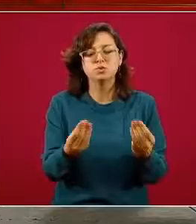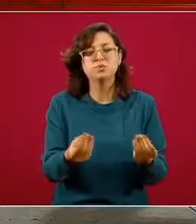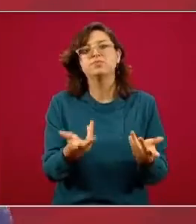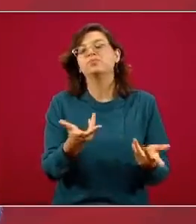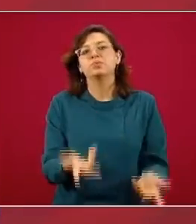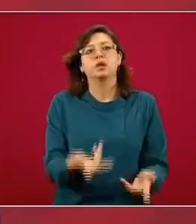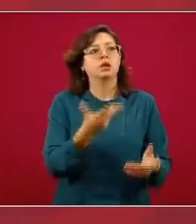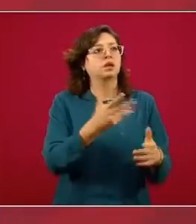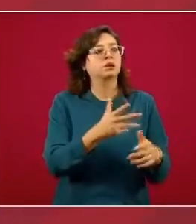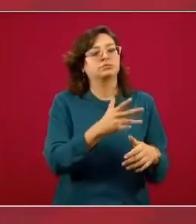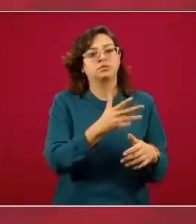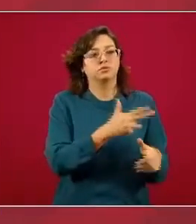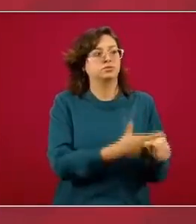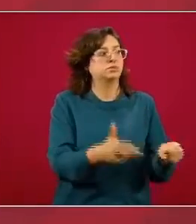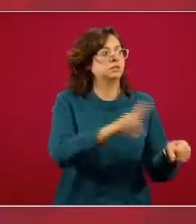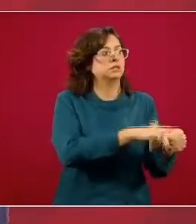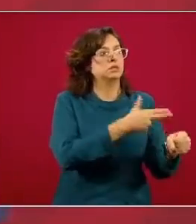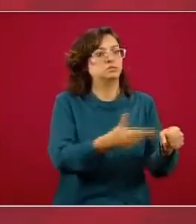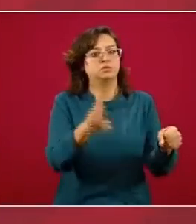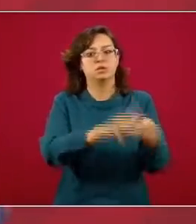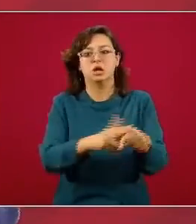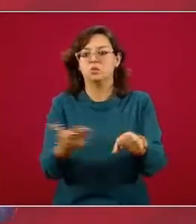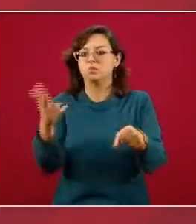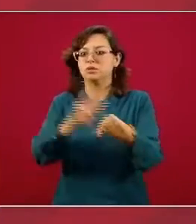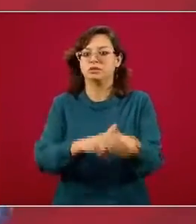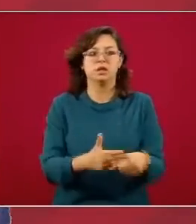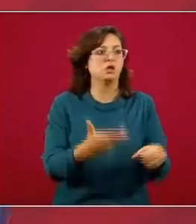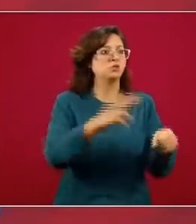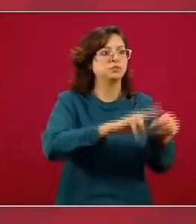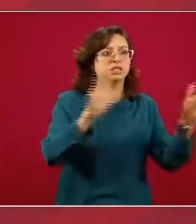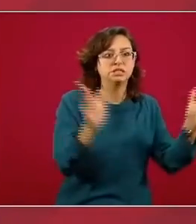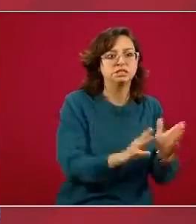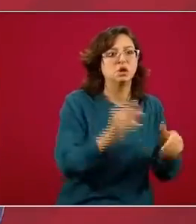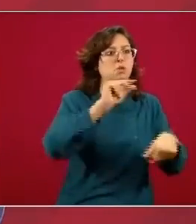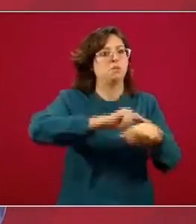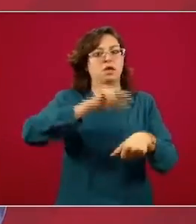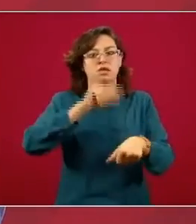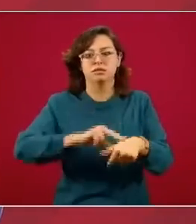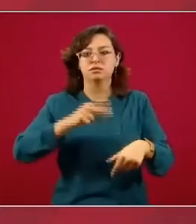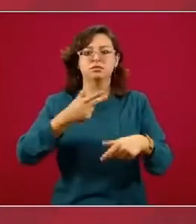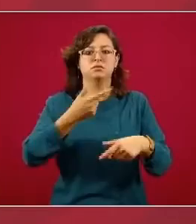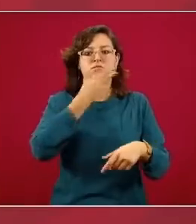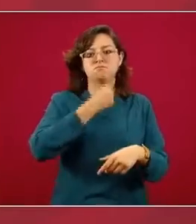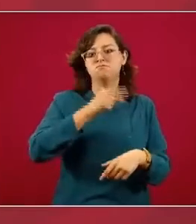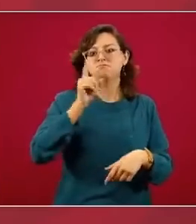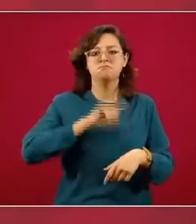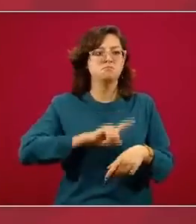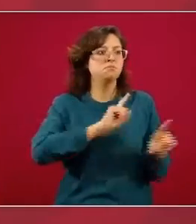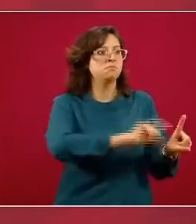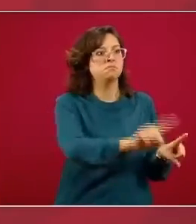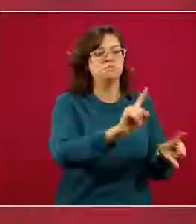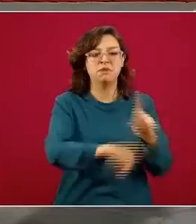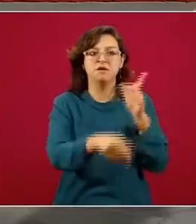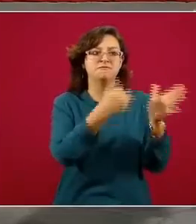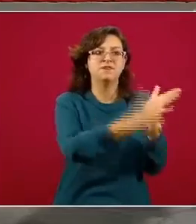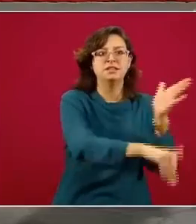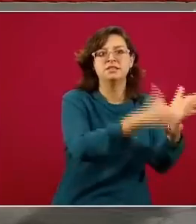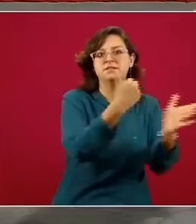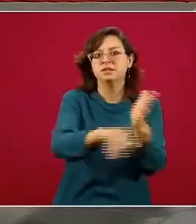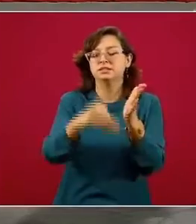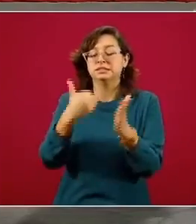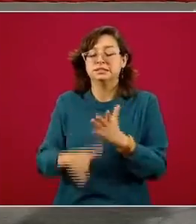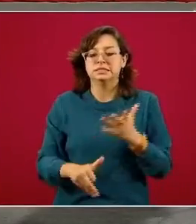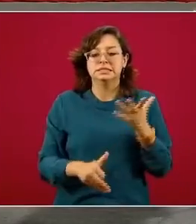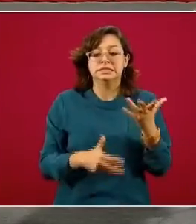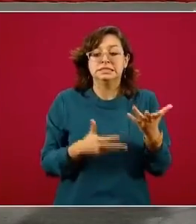capacidad instalada. Hospitales, clínicas, médicos, médicas, etcétera. Entonces, para